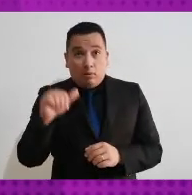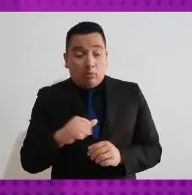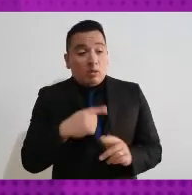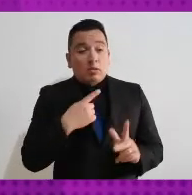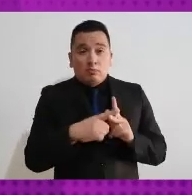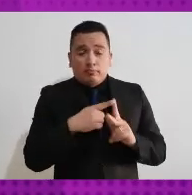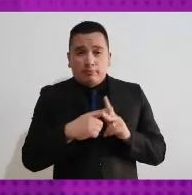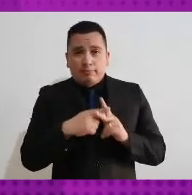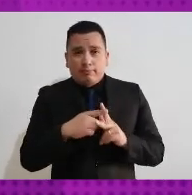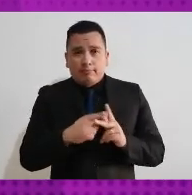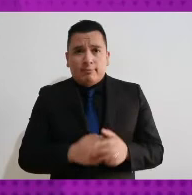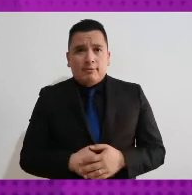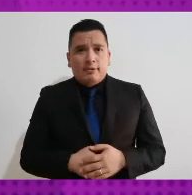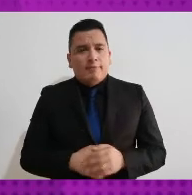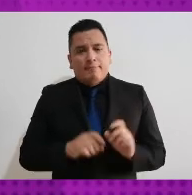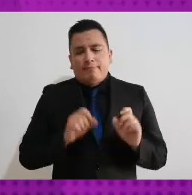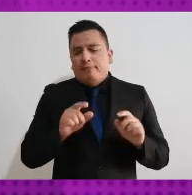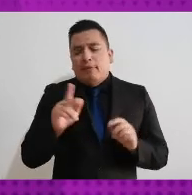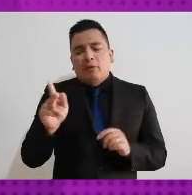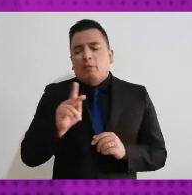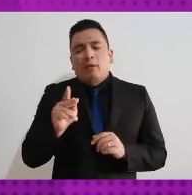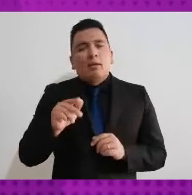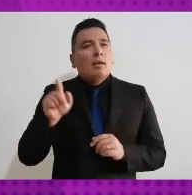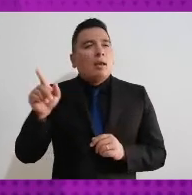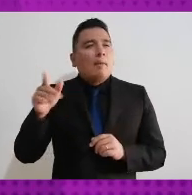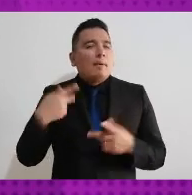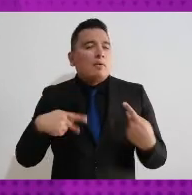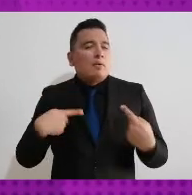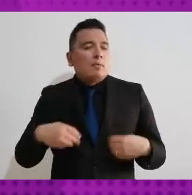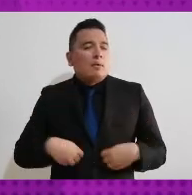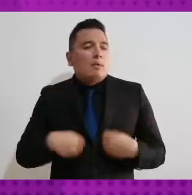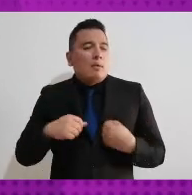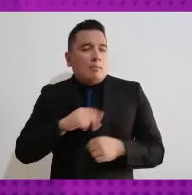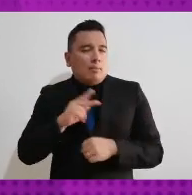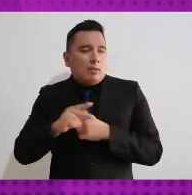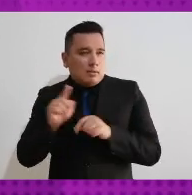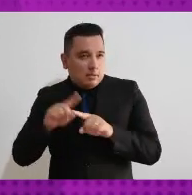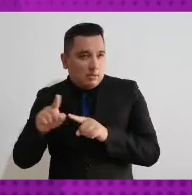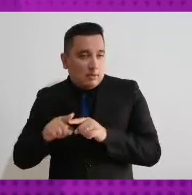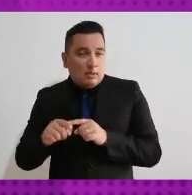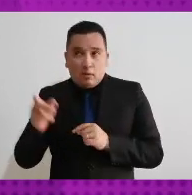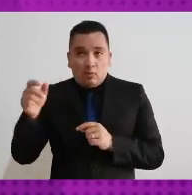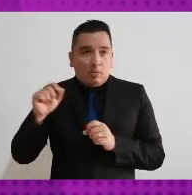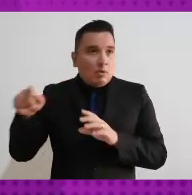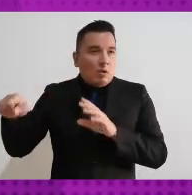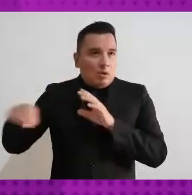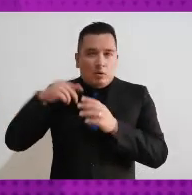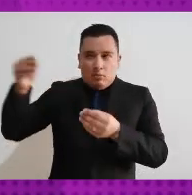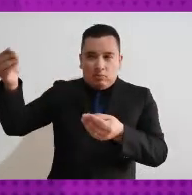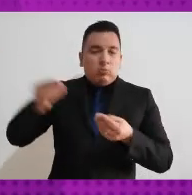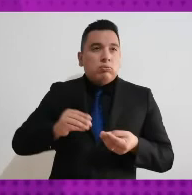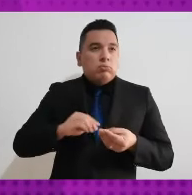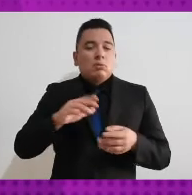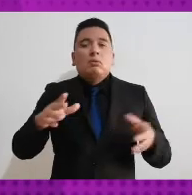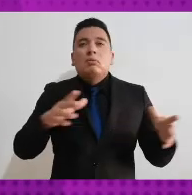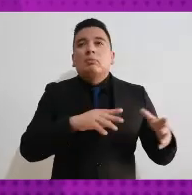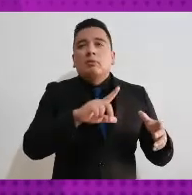de las y los mexicanos recientes en el extranjero y ahí se va a hacer ya el cómputo el día de la jornada electoral